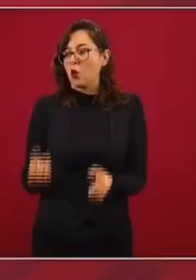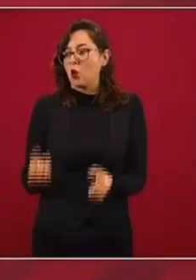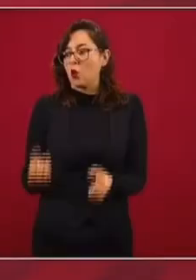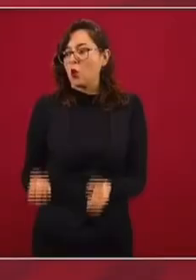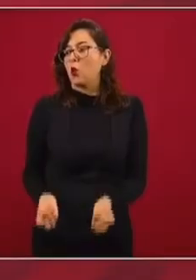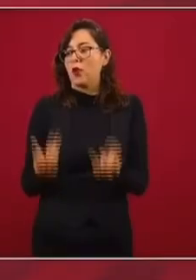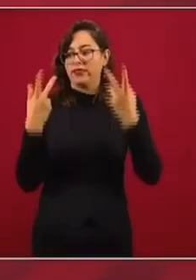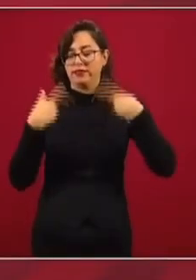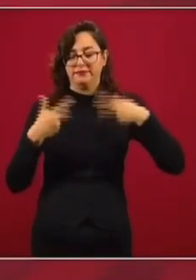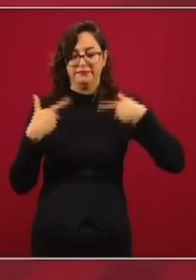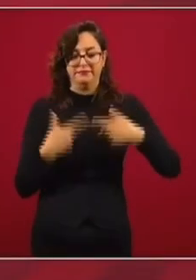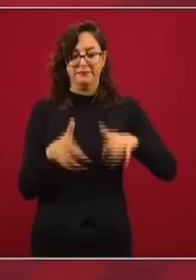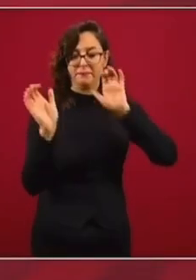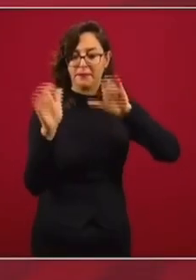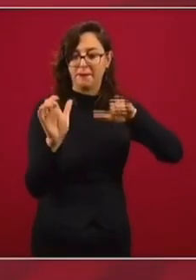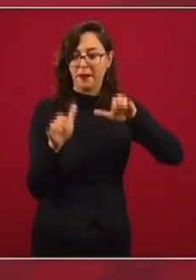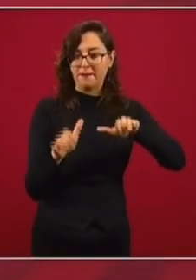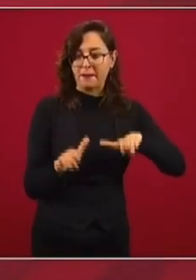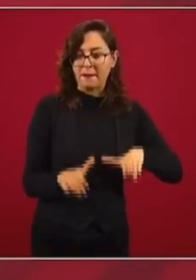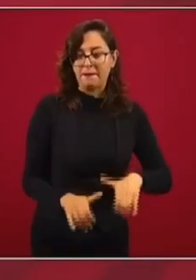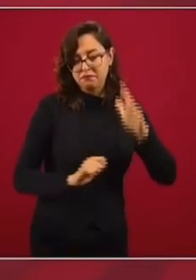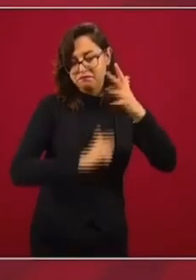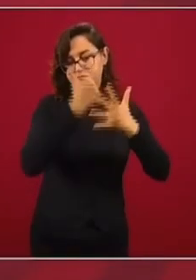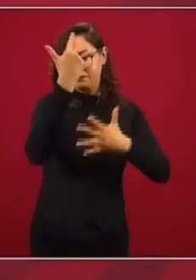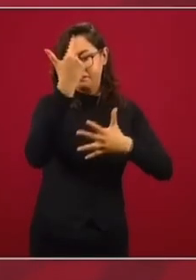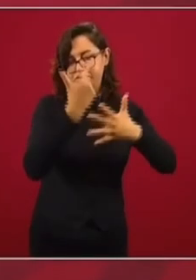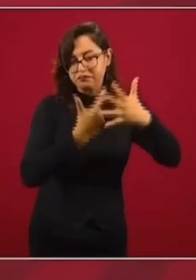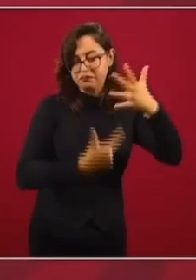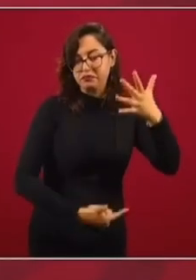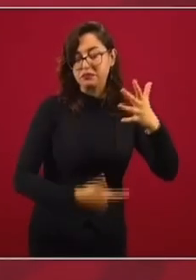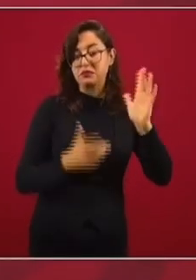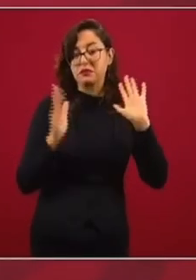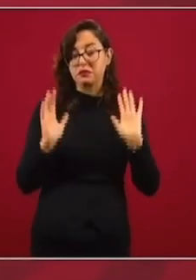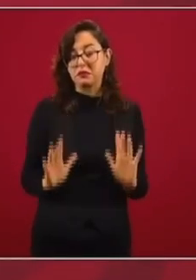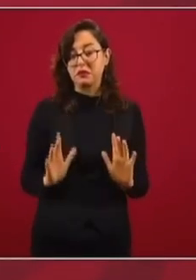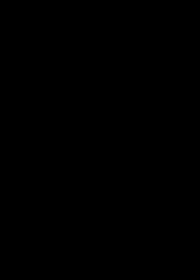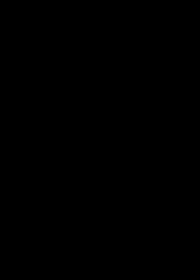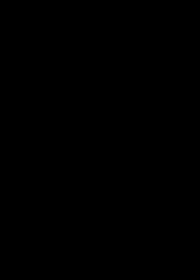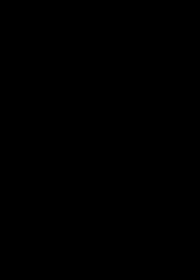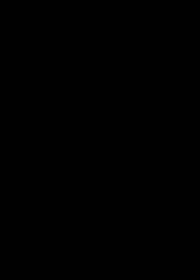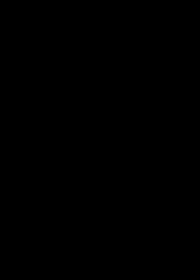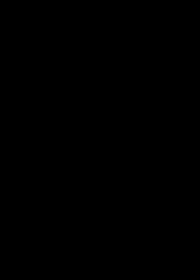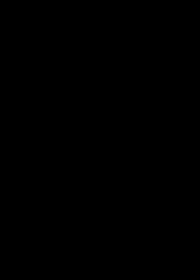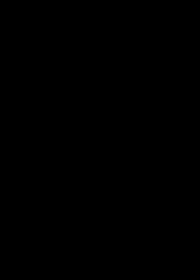y cuánto se inscribieron de los esperados, ya sea educación pública o privada.